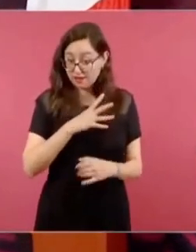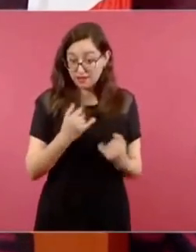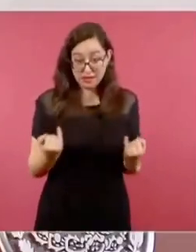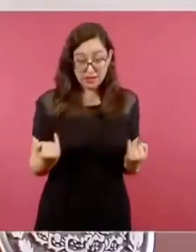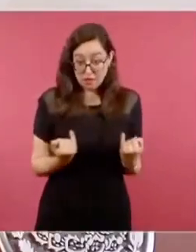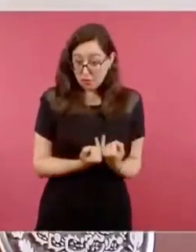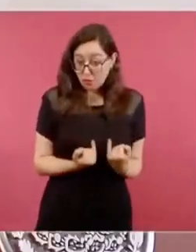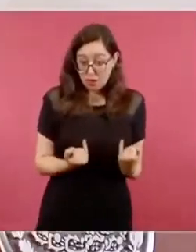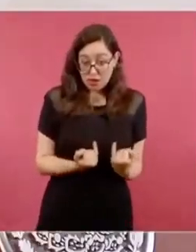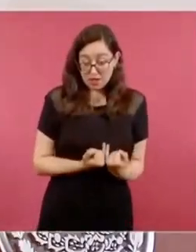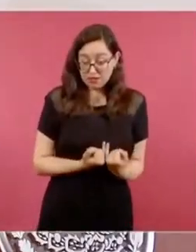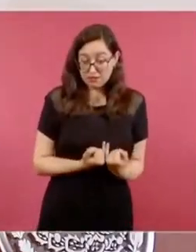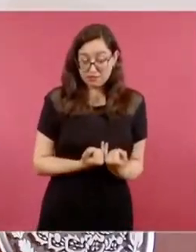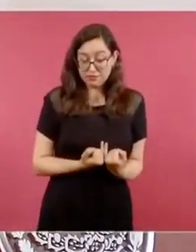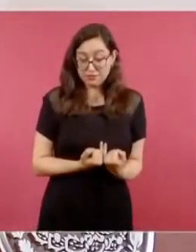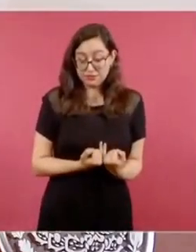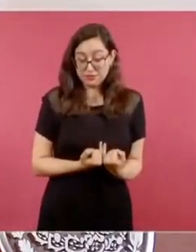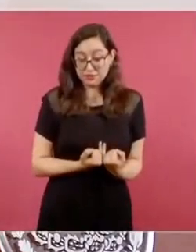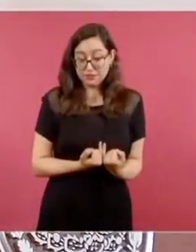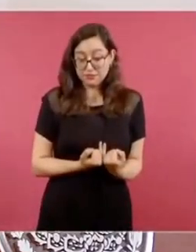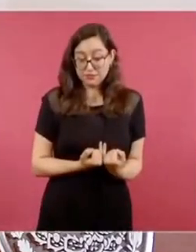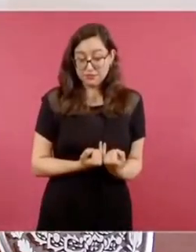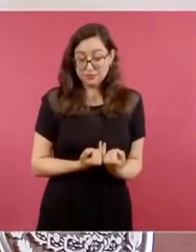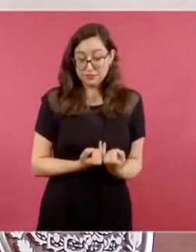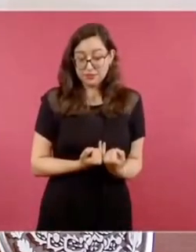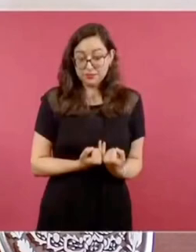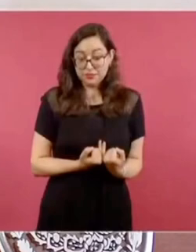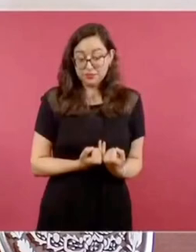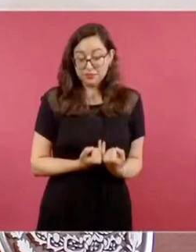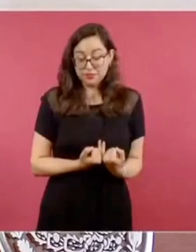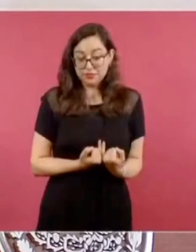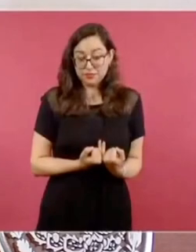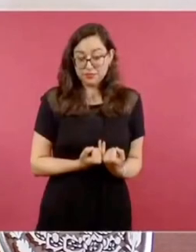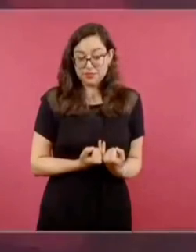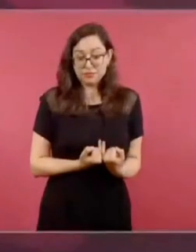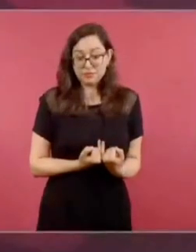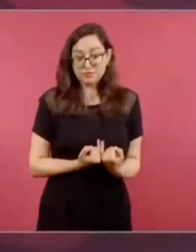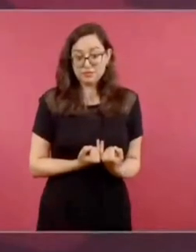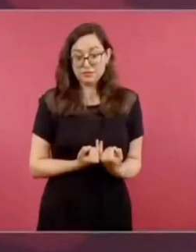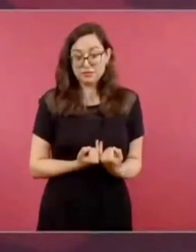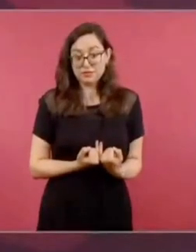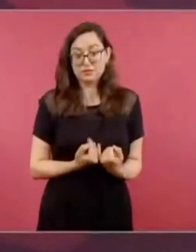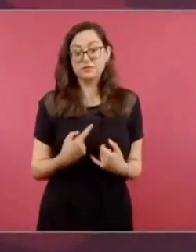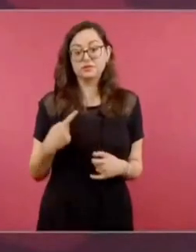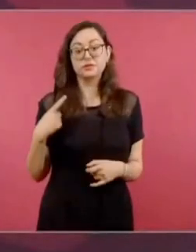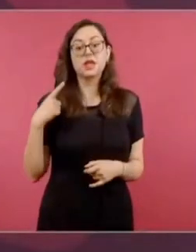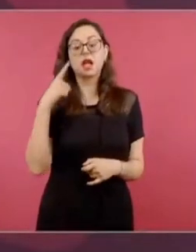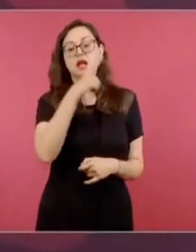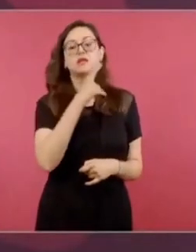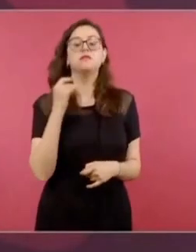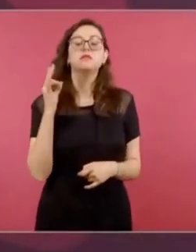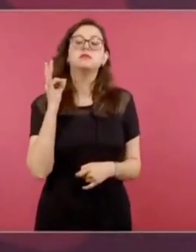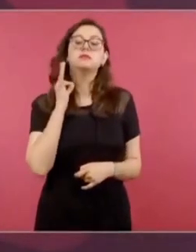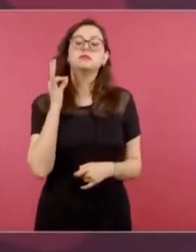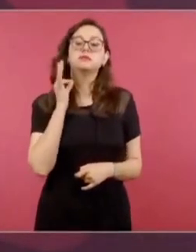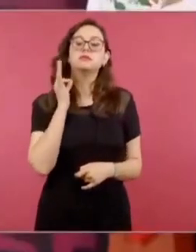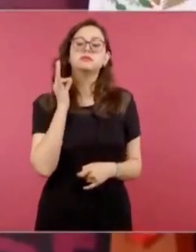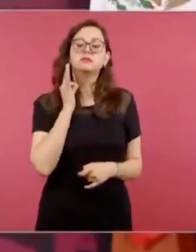incluso aceptado por la fiscalía de Estados Unidos